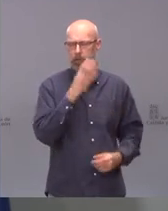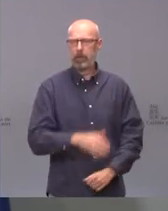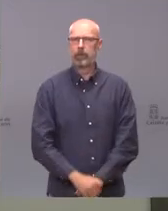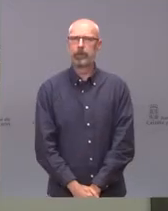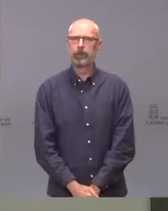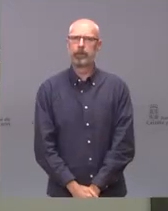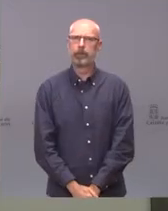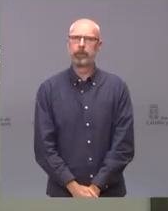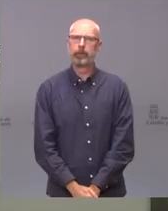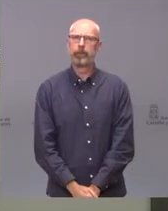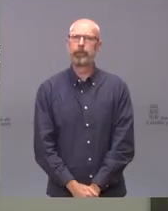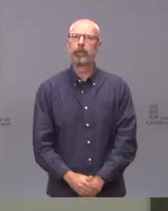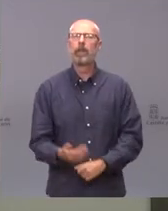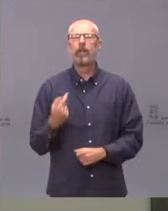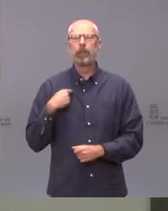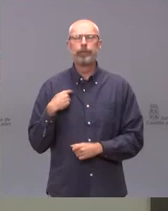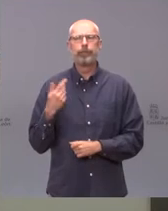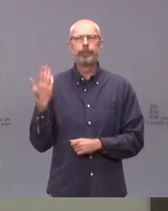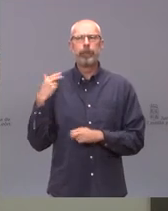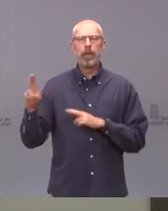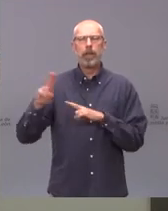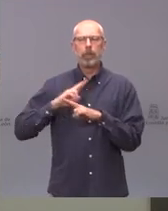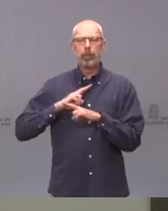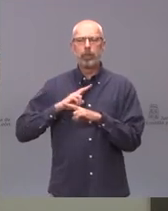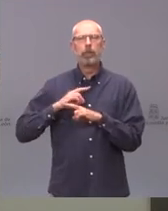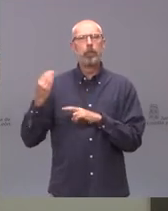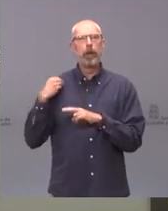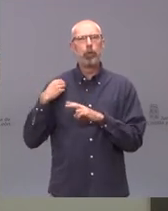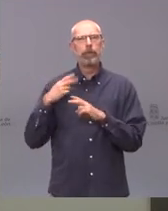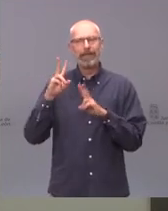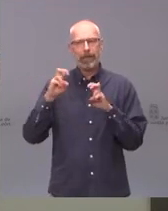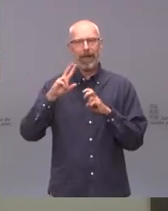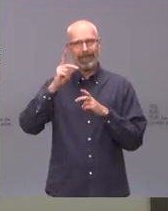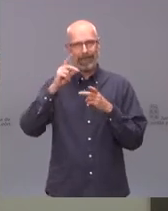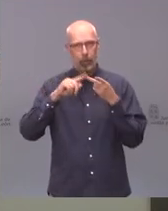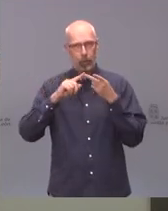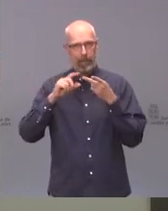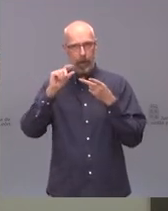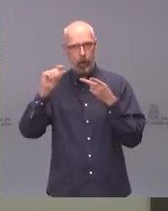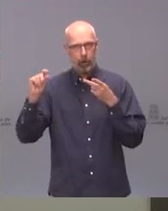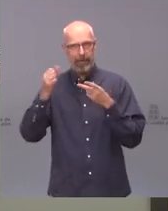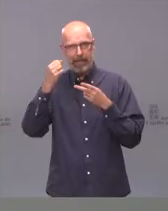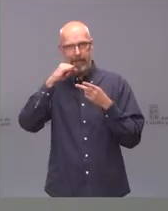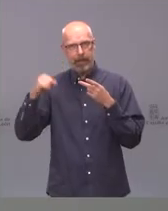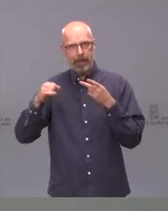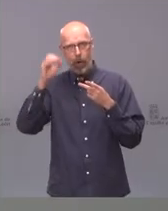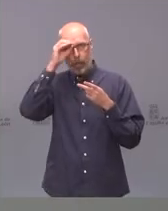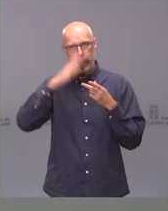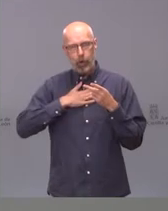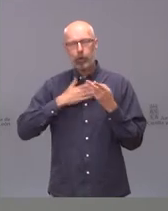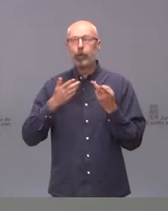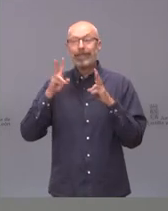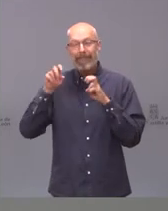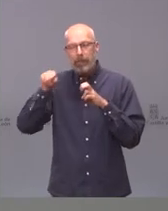No he contestado una pregunta que me han hecho sobre la segunda dosis de AstraZeneca, cuál era mi opinión. Yo creo que en esto yo no tengo que tener